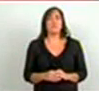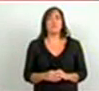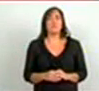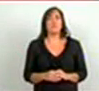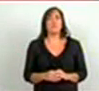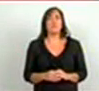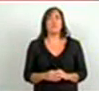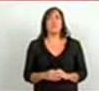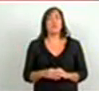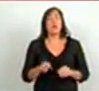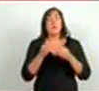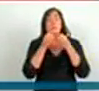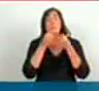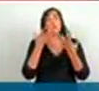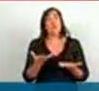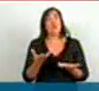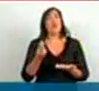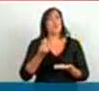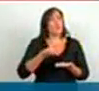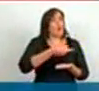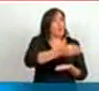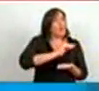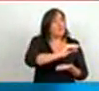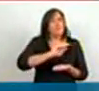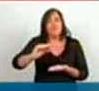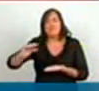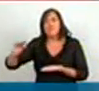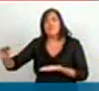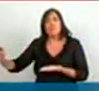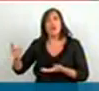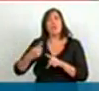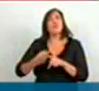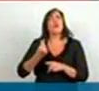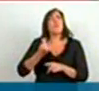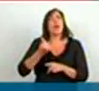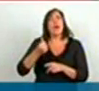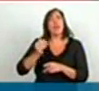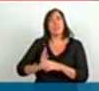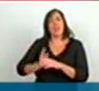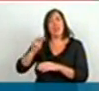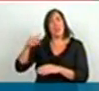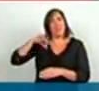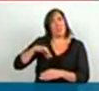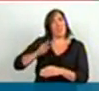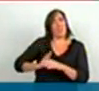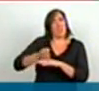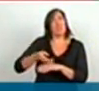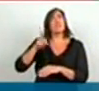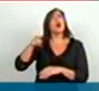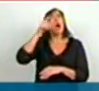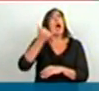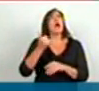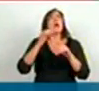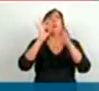La mejora en la distribución del ingreso, que se mide internacionalmente a través de un coeficiente, el